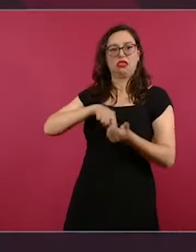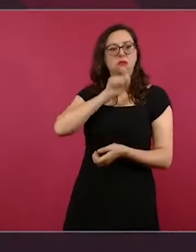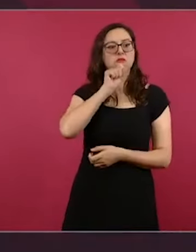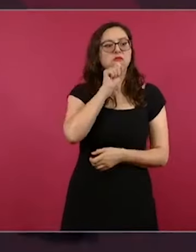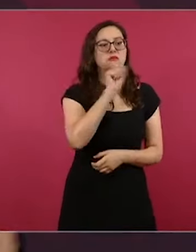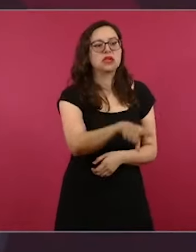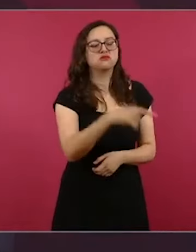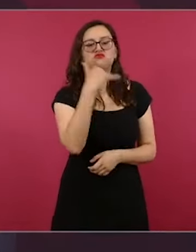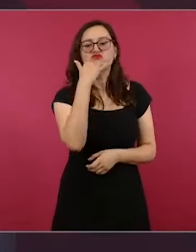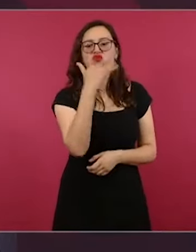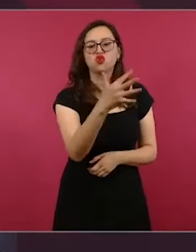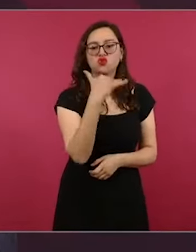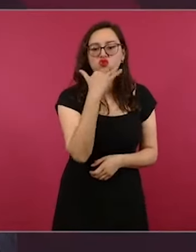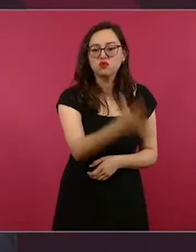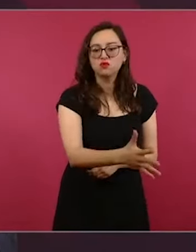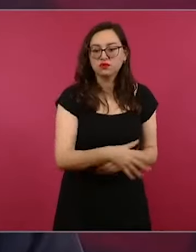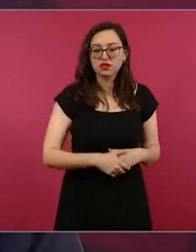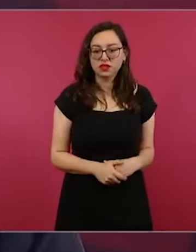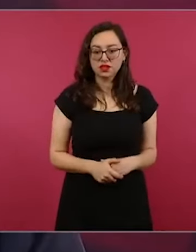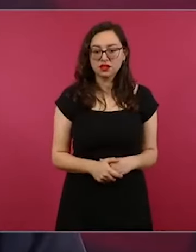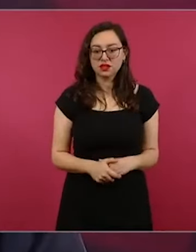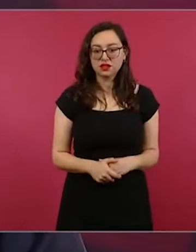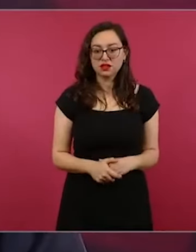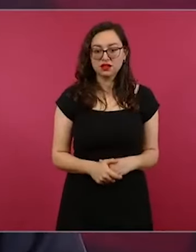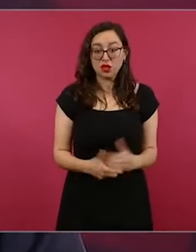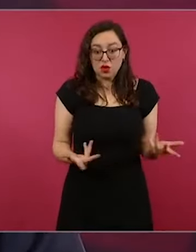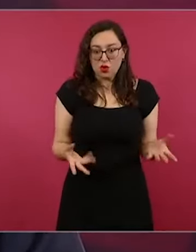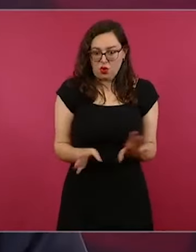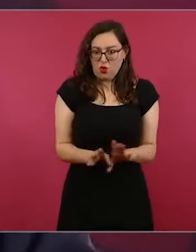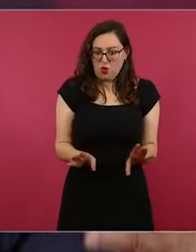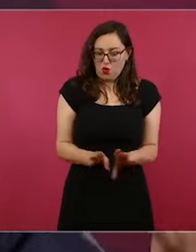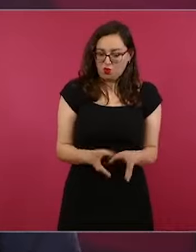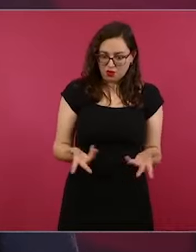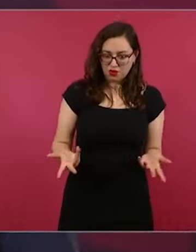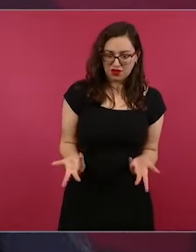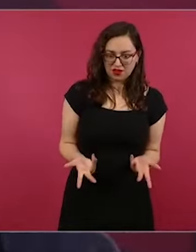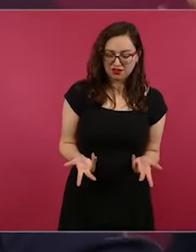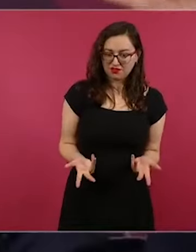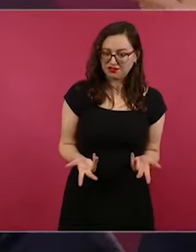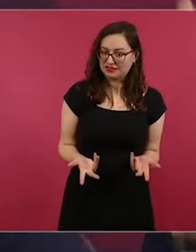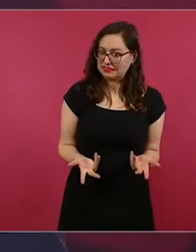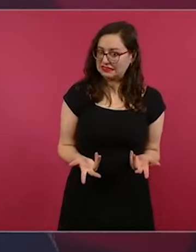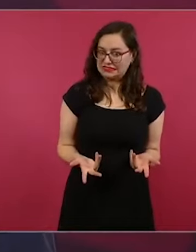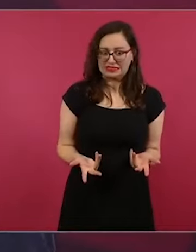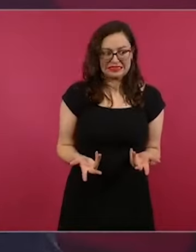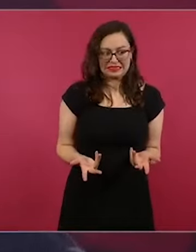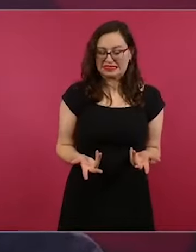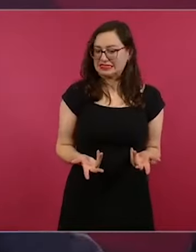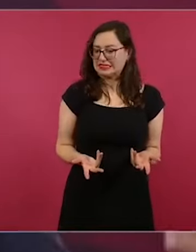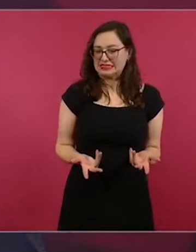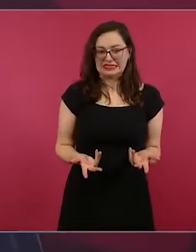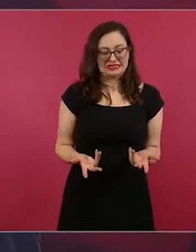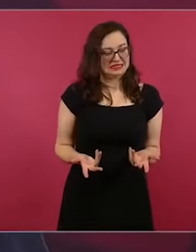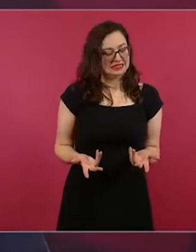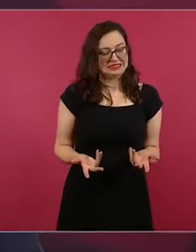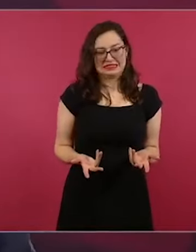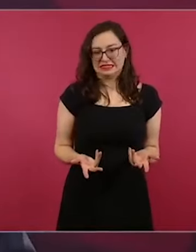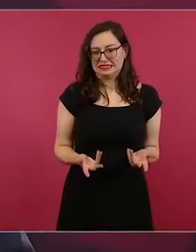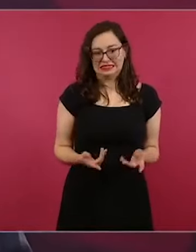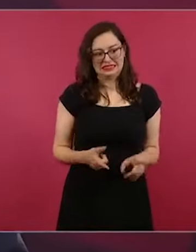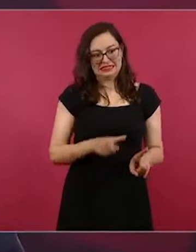se necesita tener